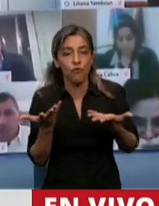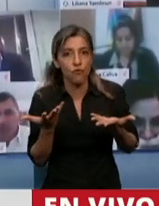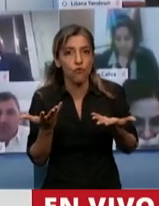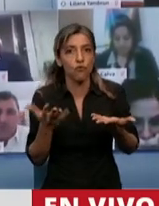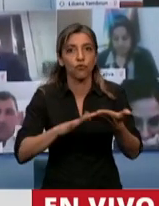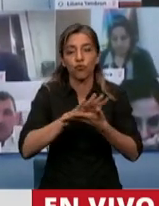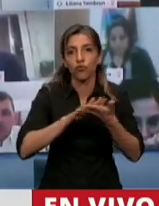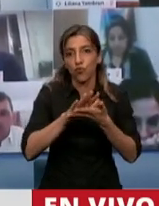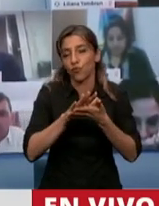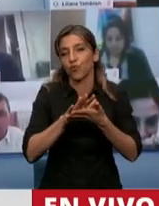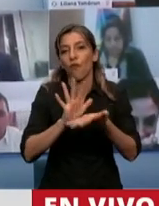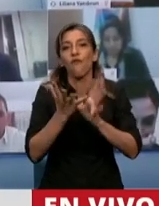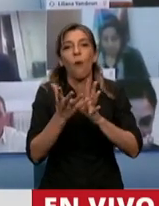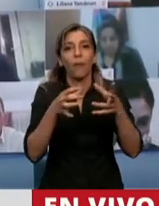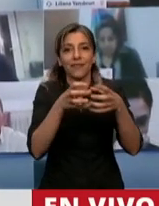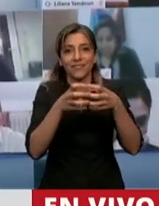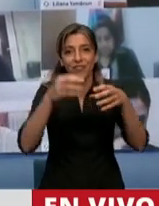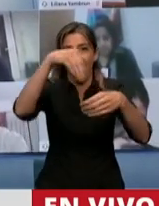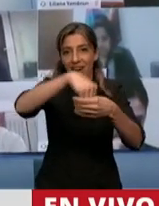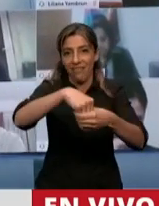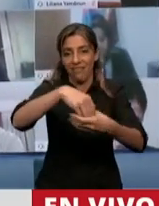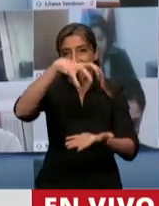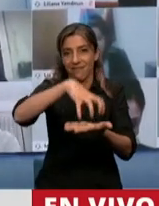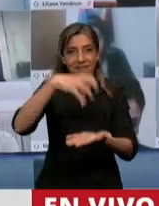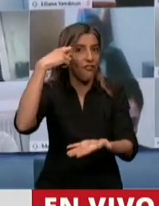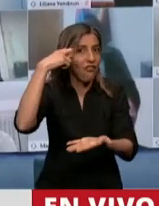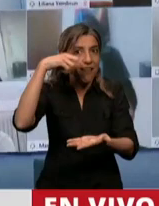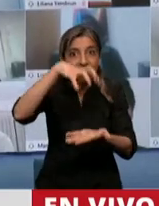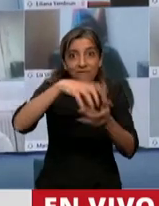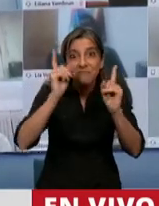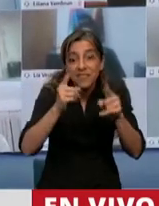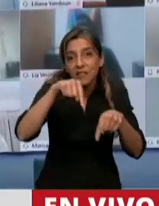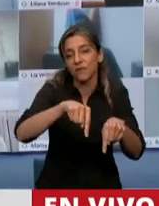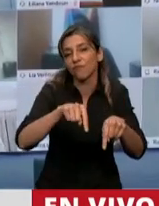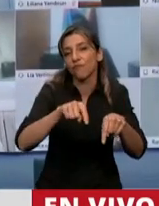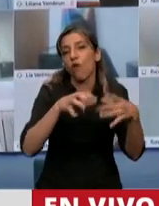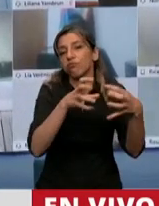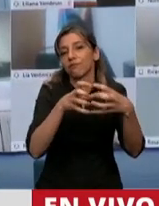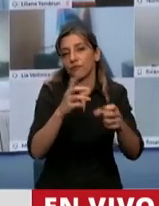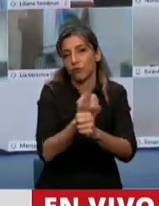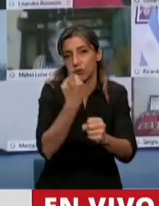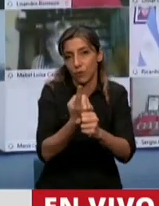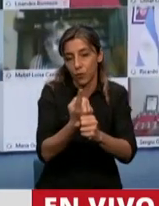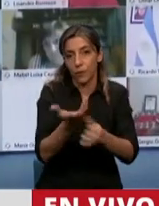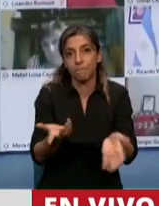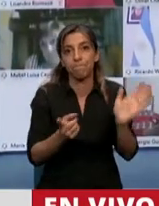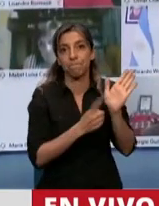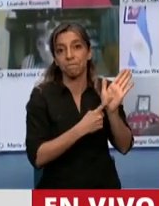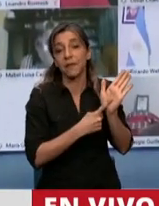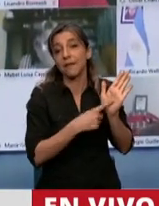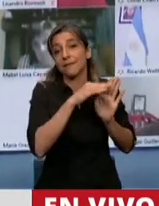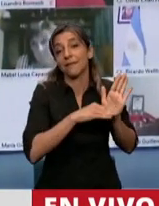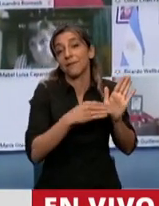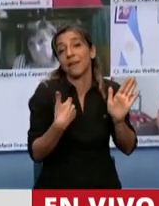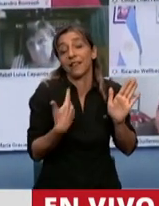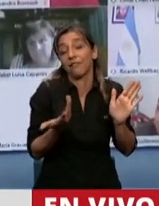sesionar del modo tradicional. Como el reglamento no prevé sesionar de manera remota, manera